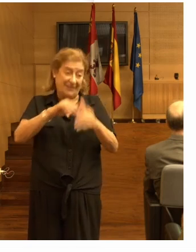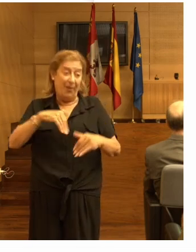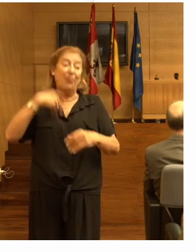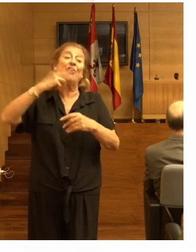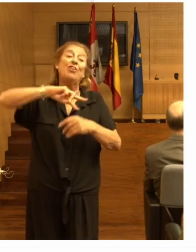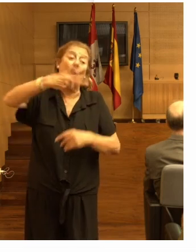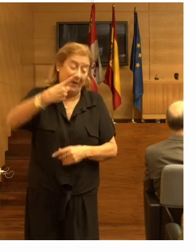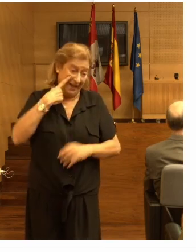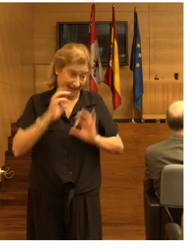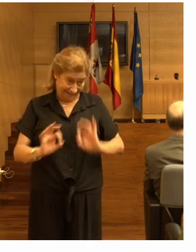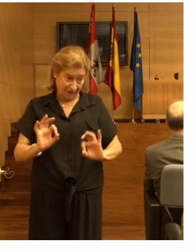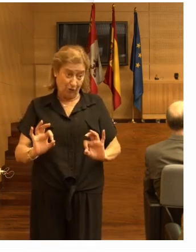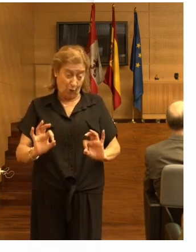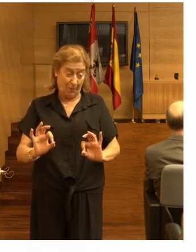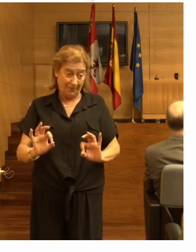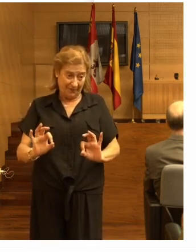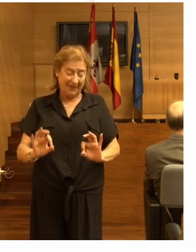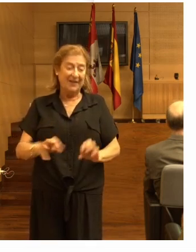riesgo.